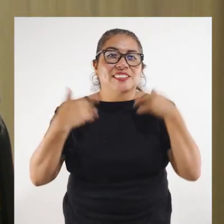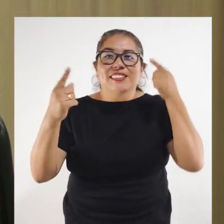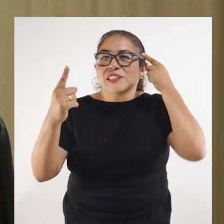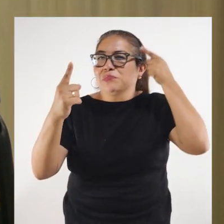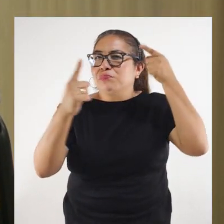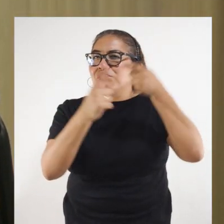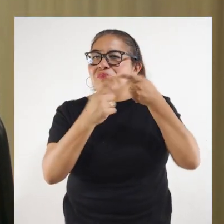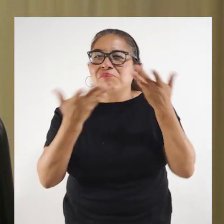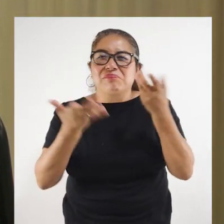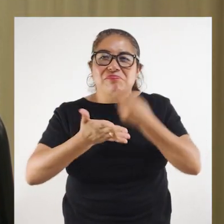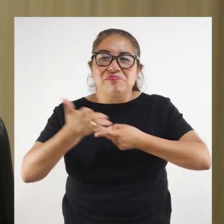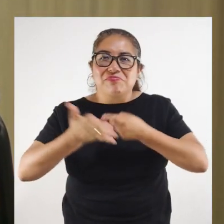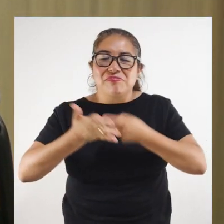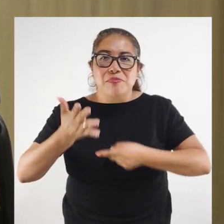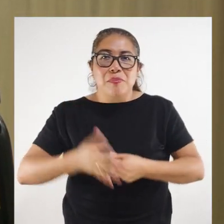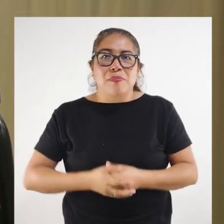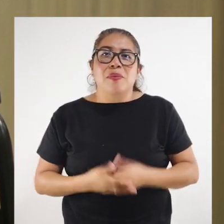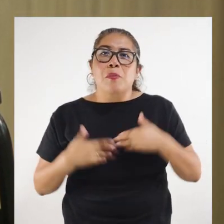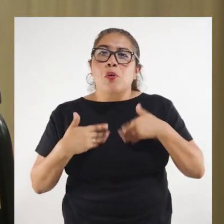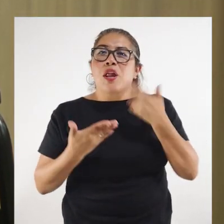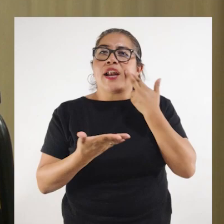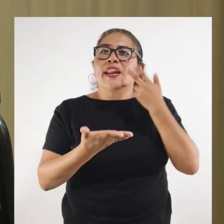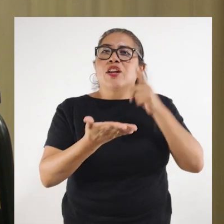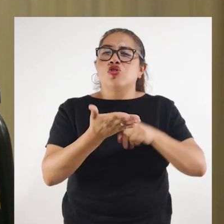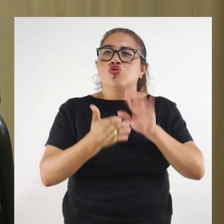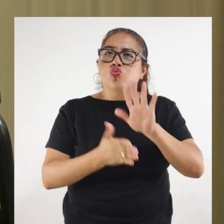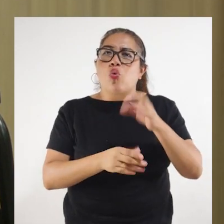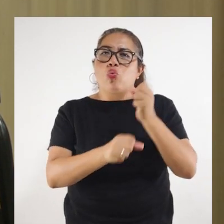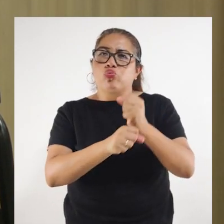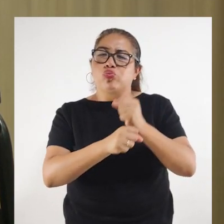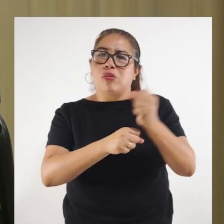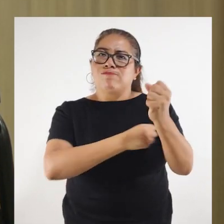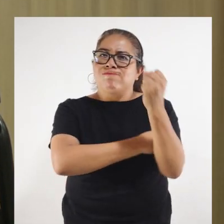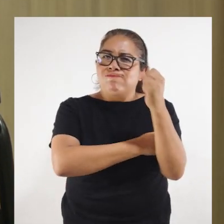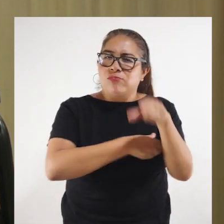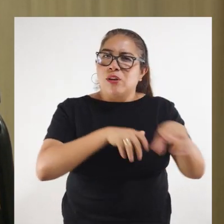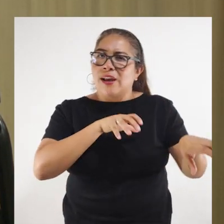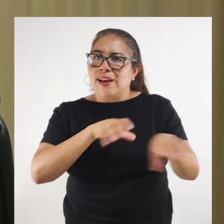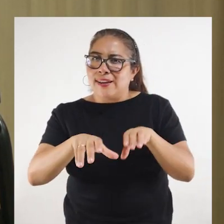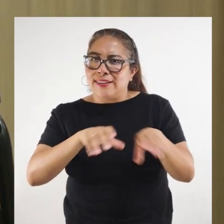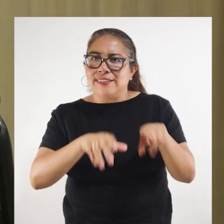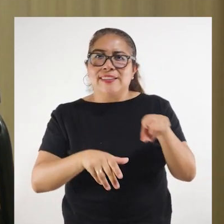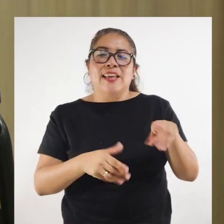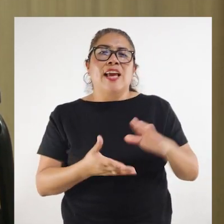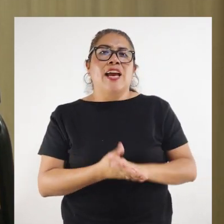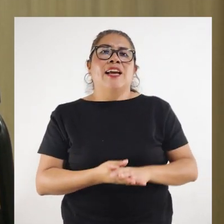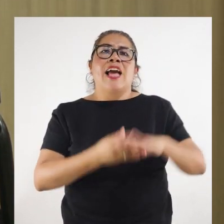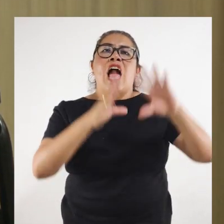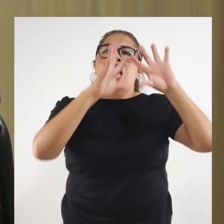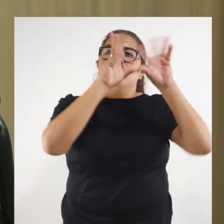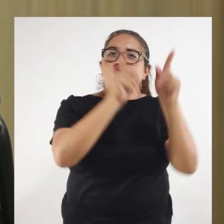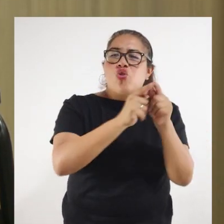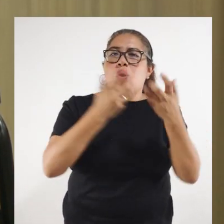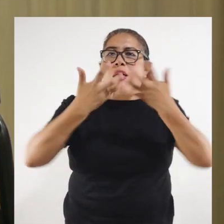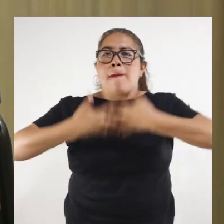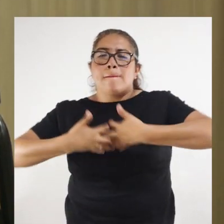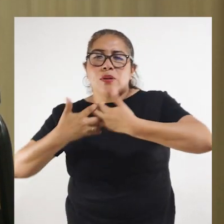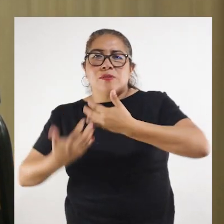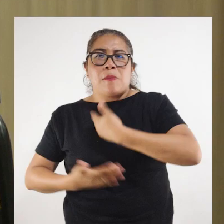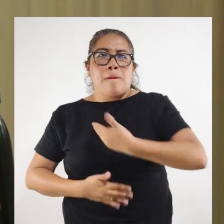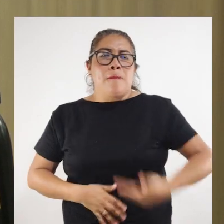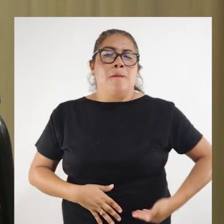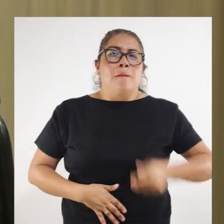propósito de reconocer los esfuerzos que realizan tantas asociaciones, empresas, entidades